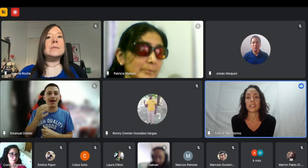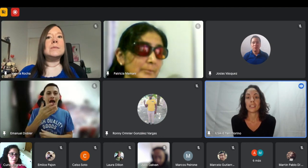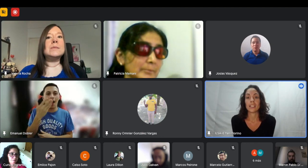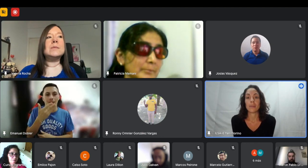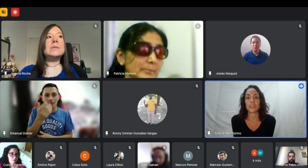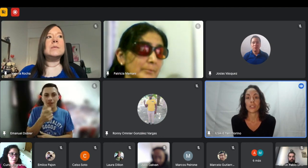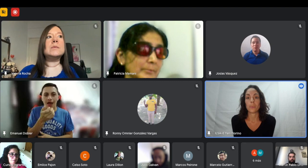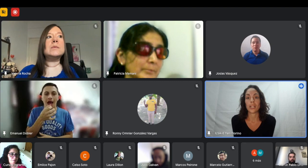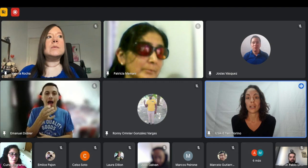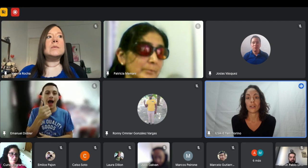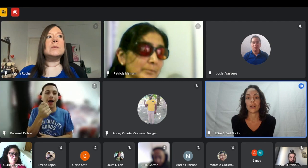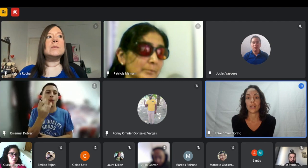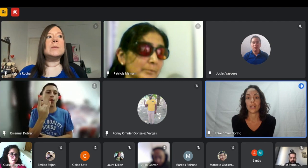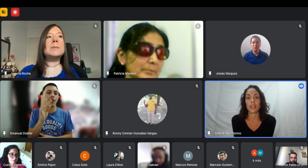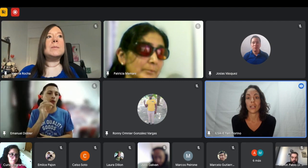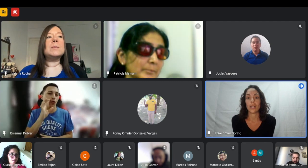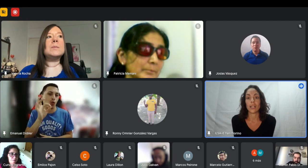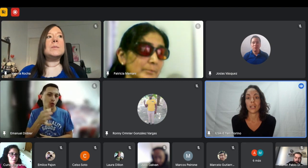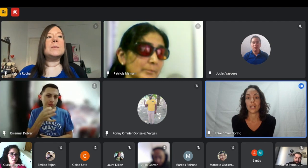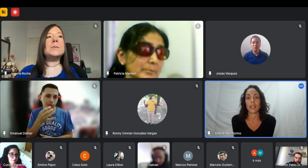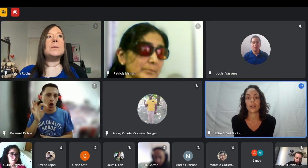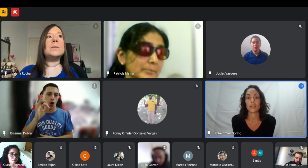no mentir digamos sino ponerlo